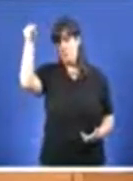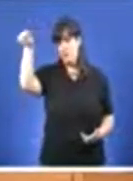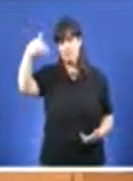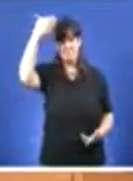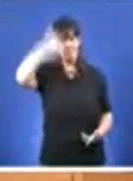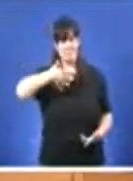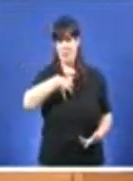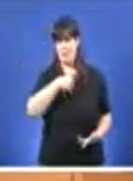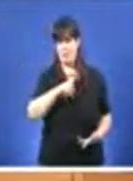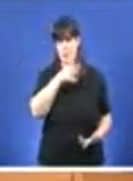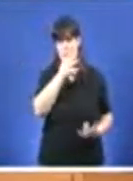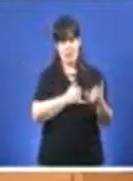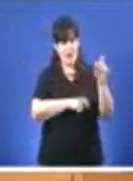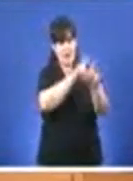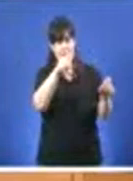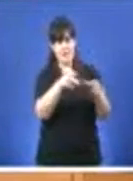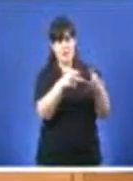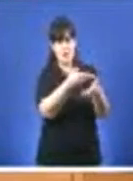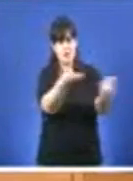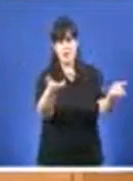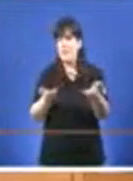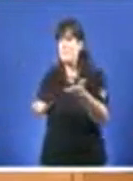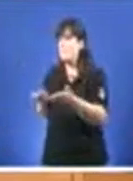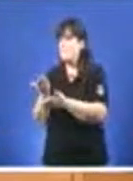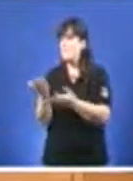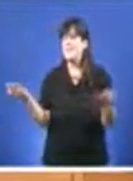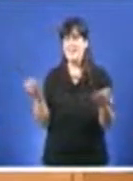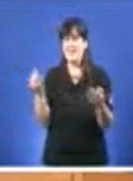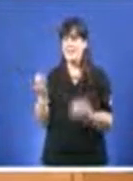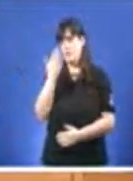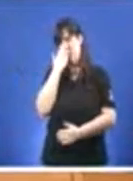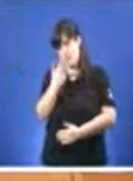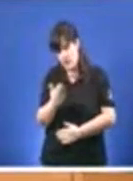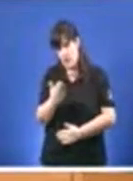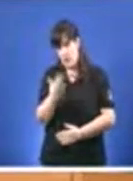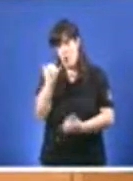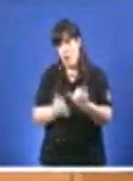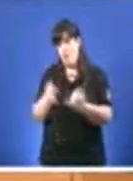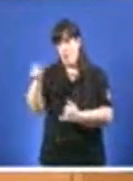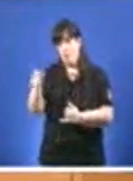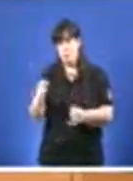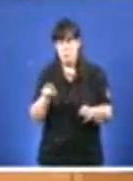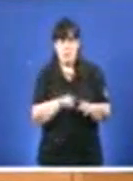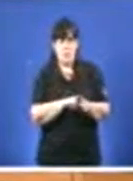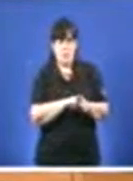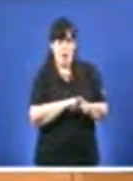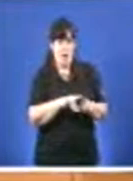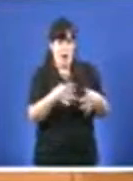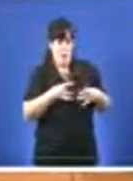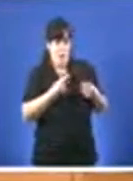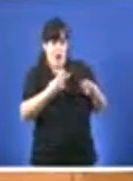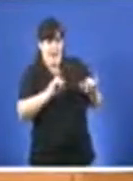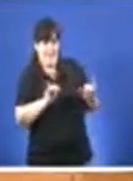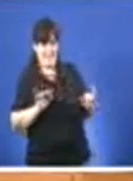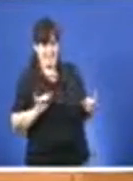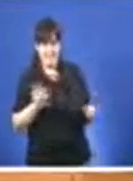demanda honestidade e decencia. Vostedes está ofrecendo tolerancia ou inmunidade. Ontes Rajoy pedía